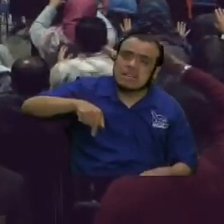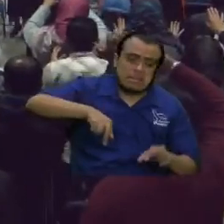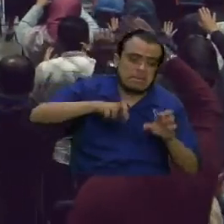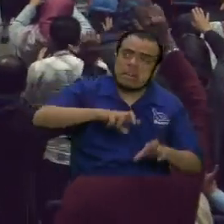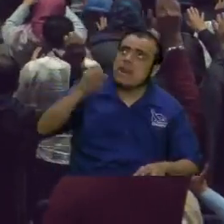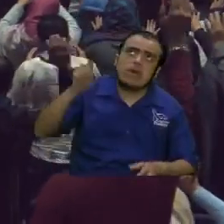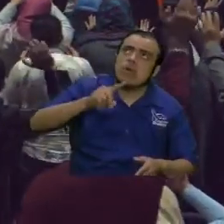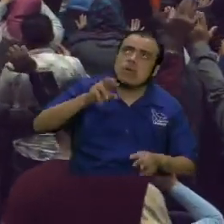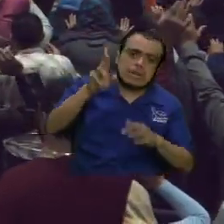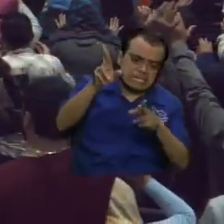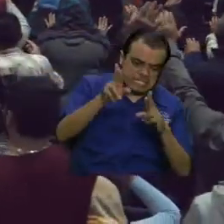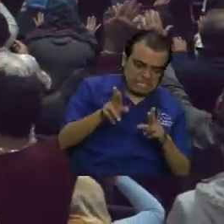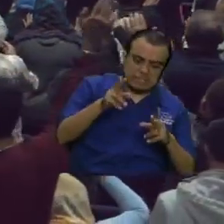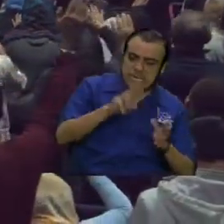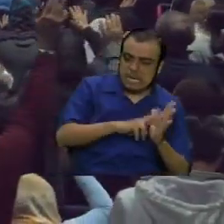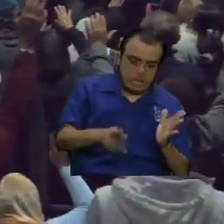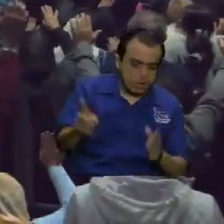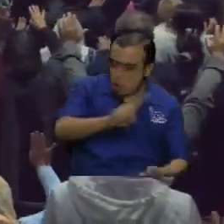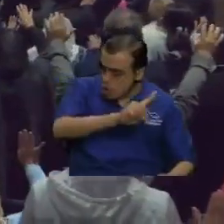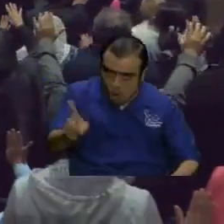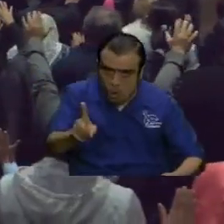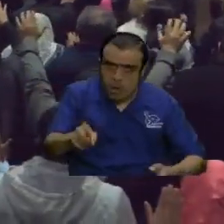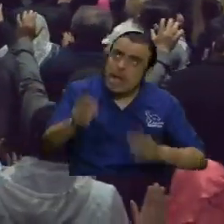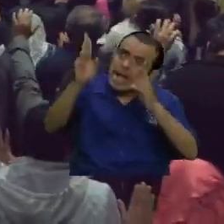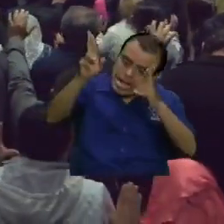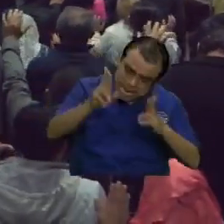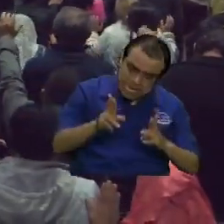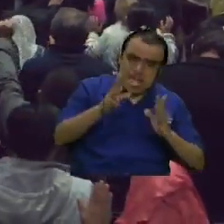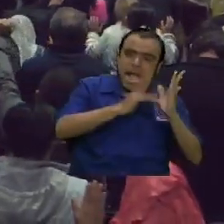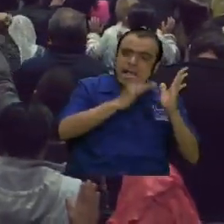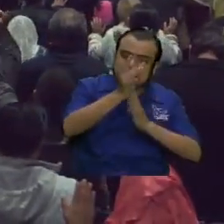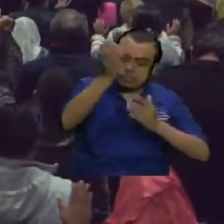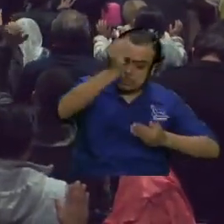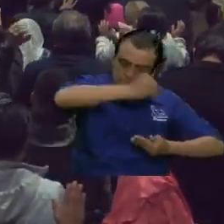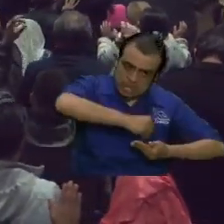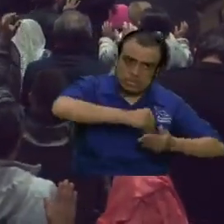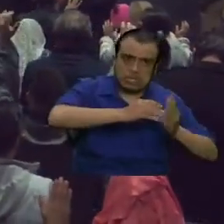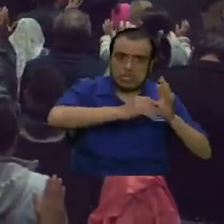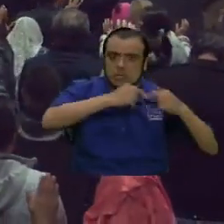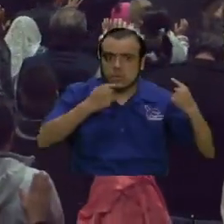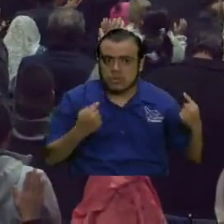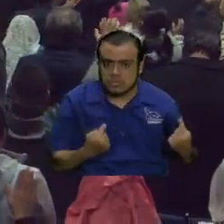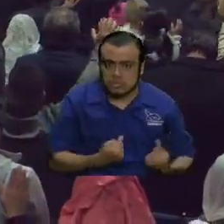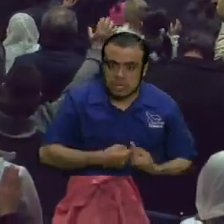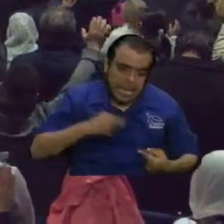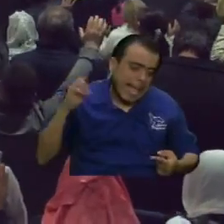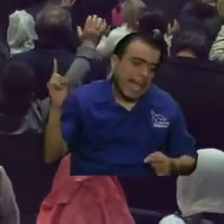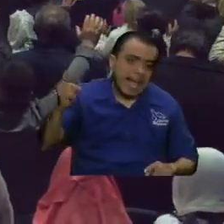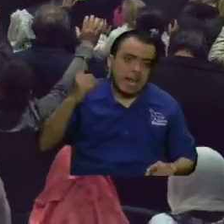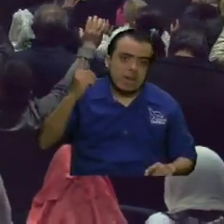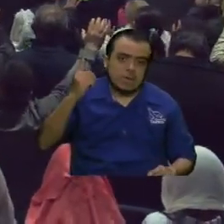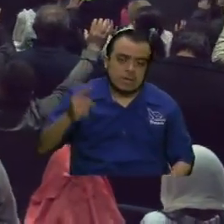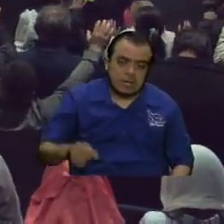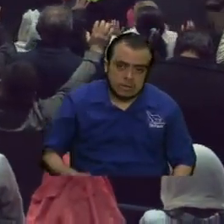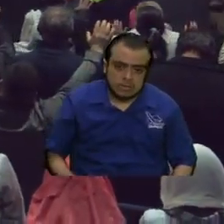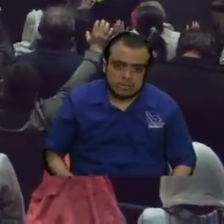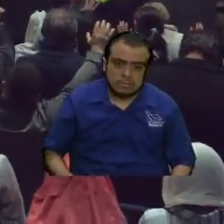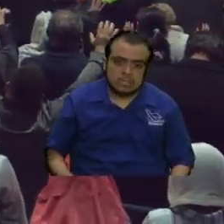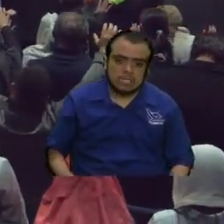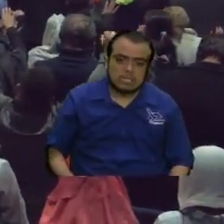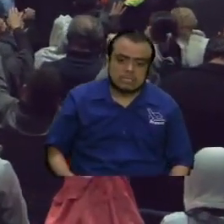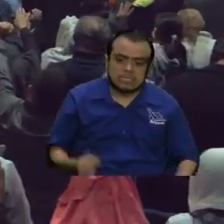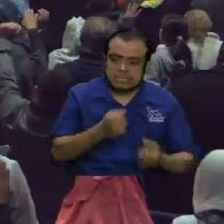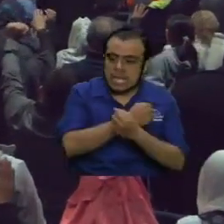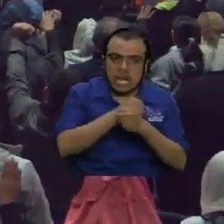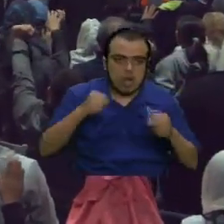una religión esta gente está recibiendo a Jesucristo su único como su único y